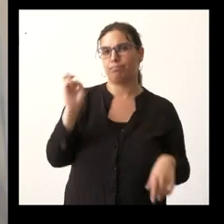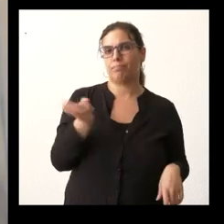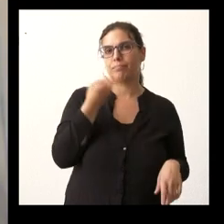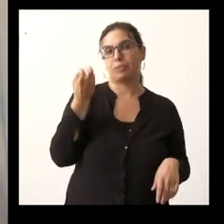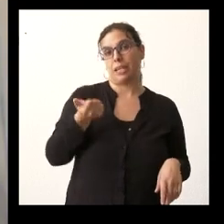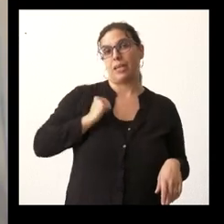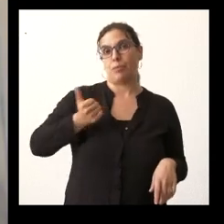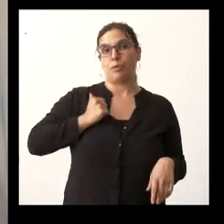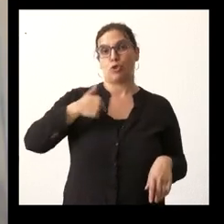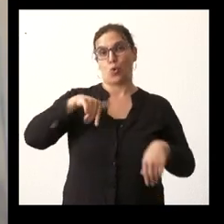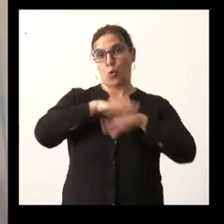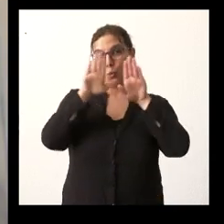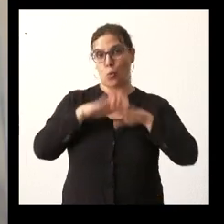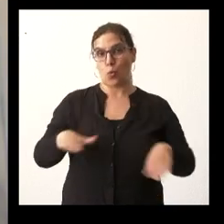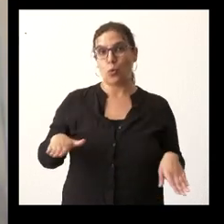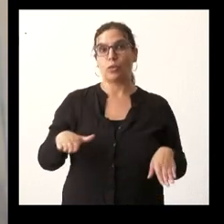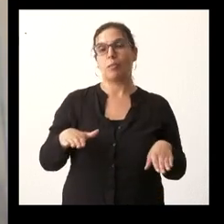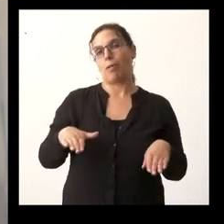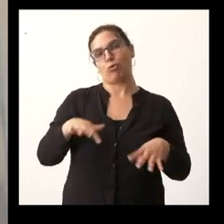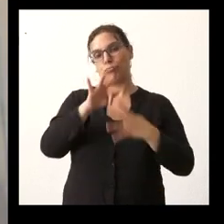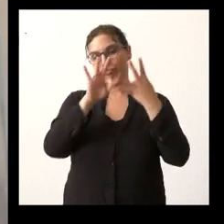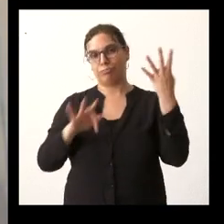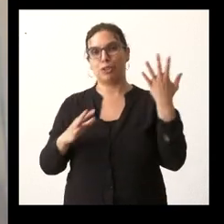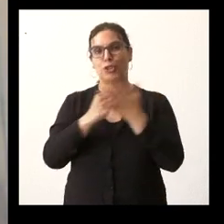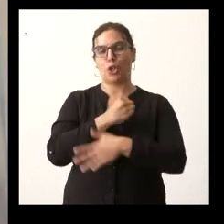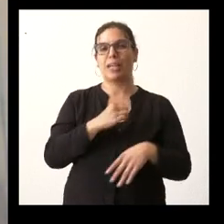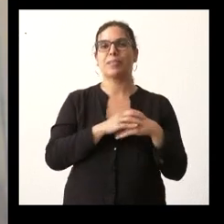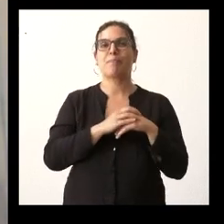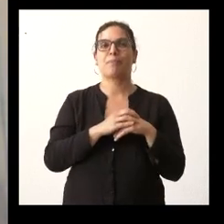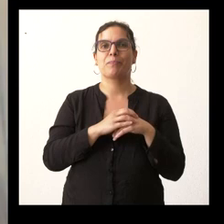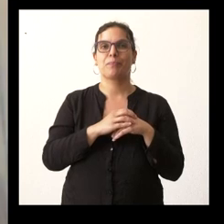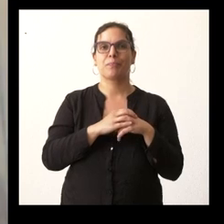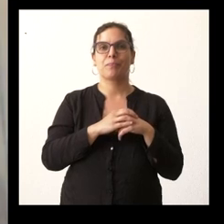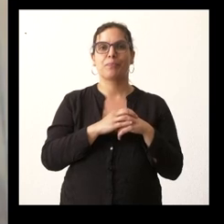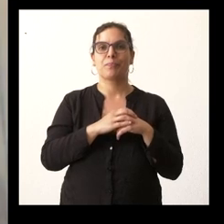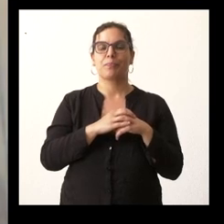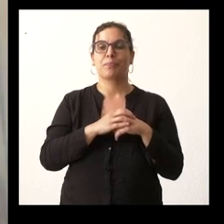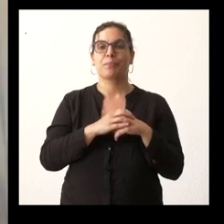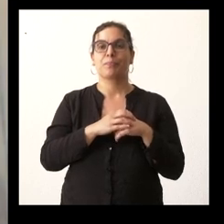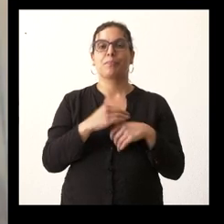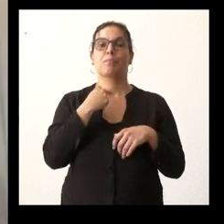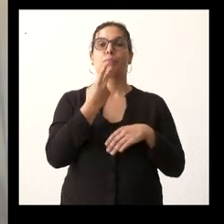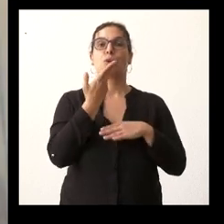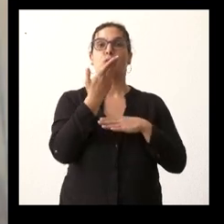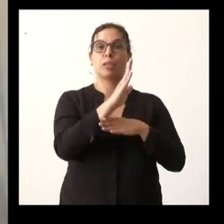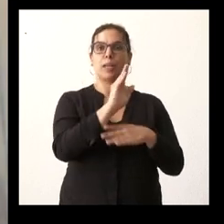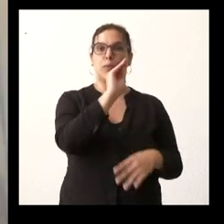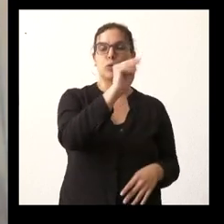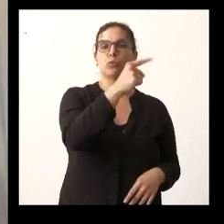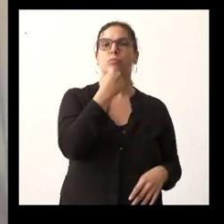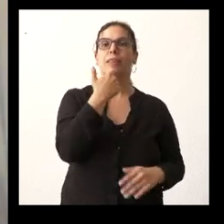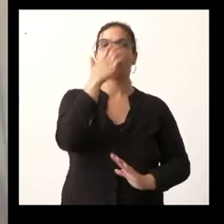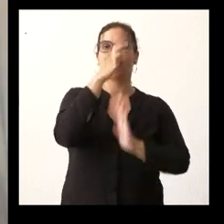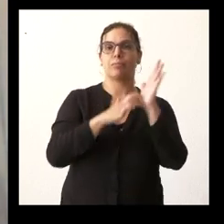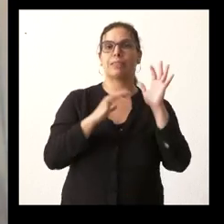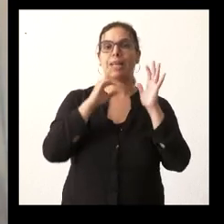aprovechando que soy la última pues las voy a formular todas de seguido para el portavoz ha dicho que el bono del alquiler joven en